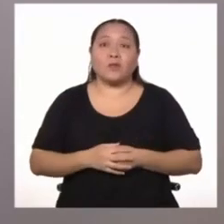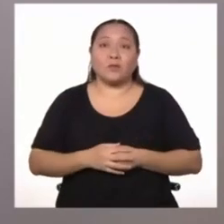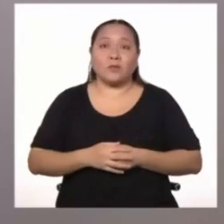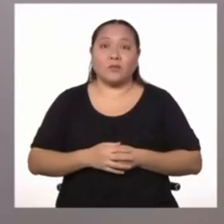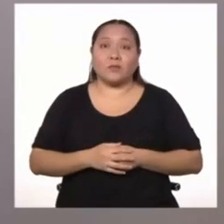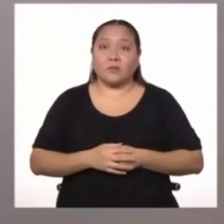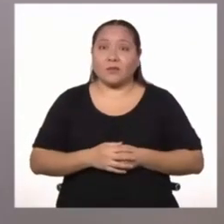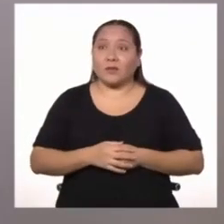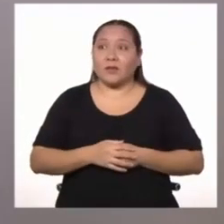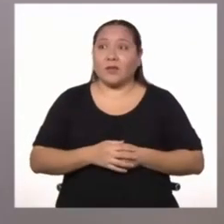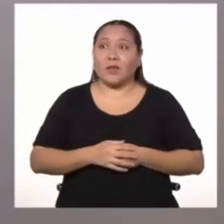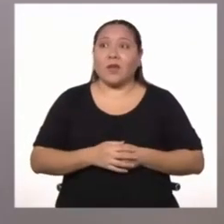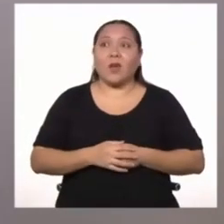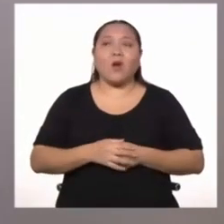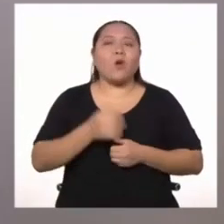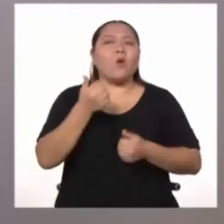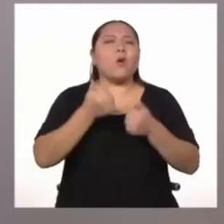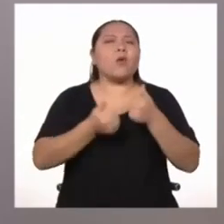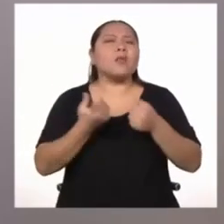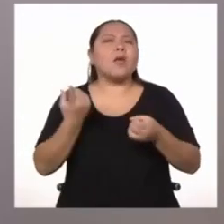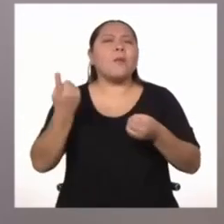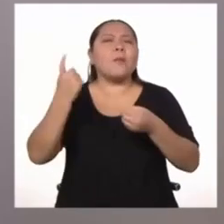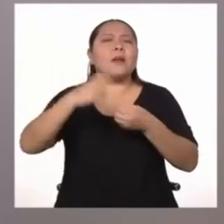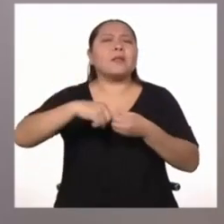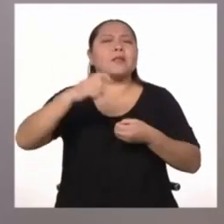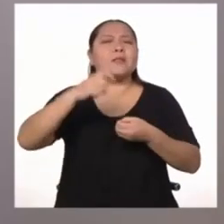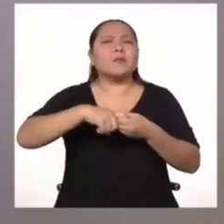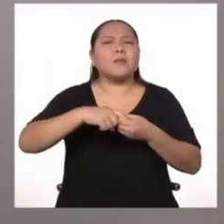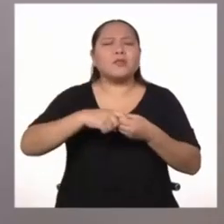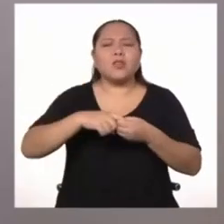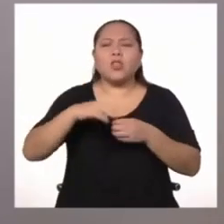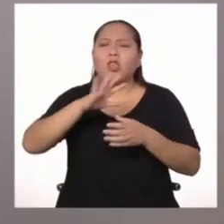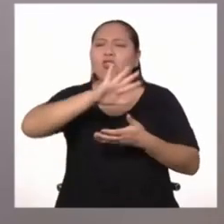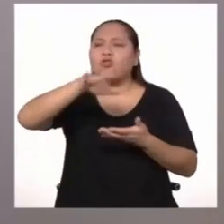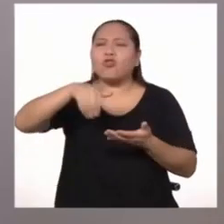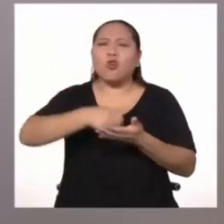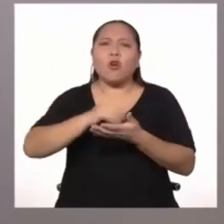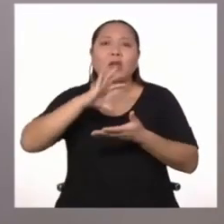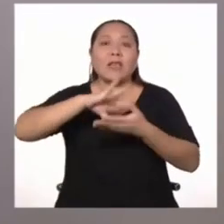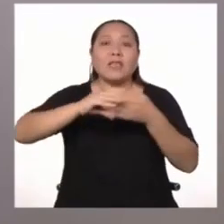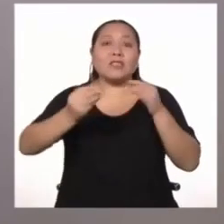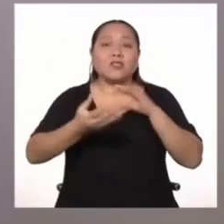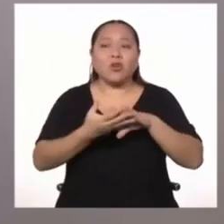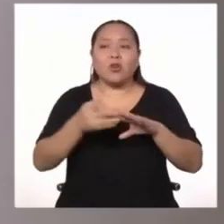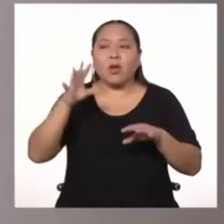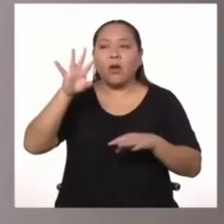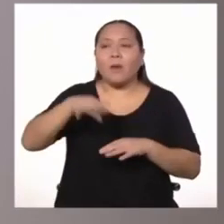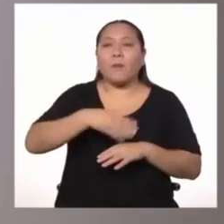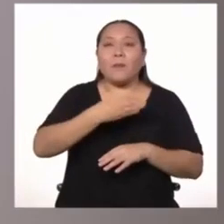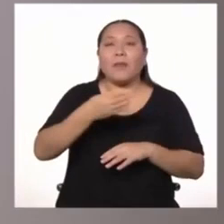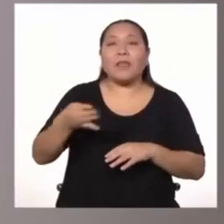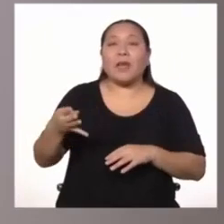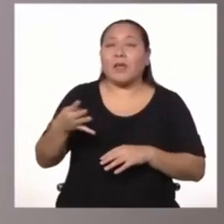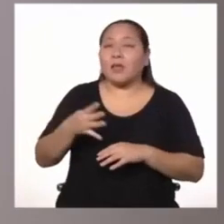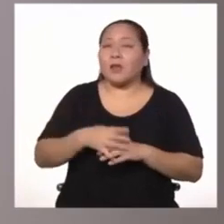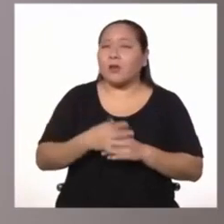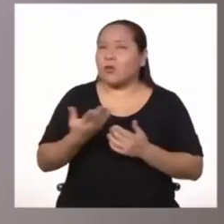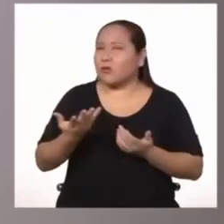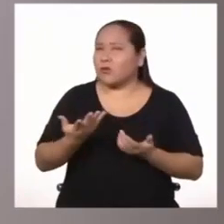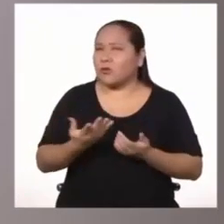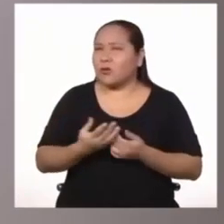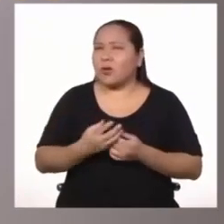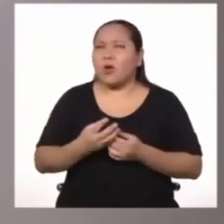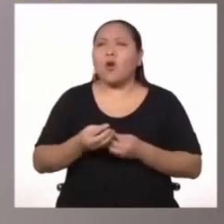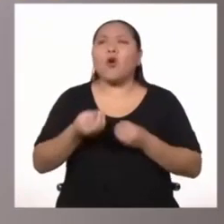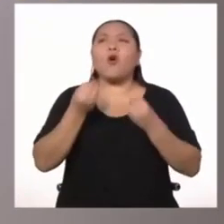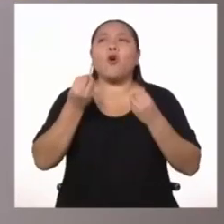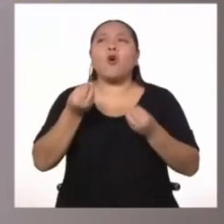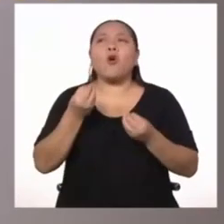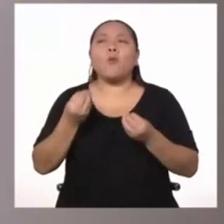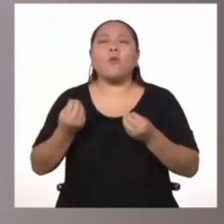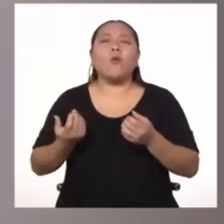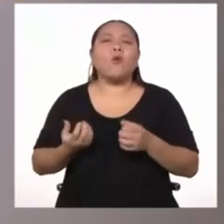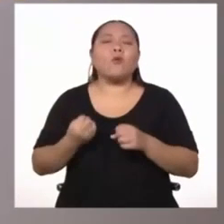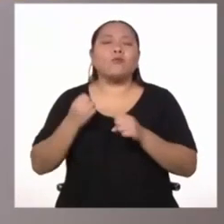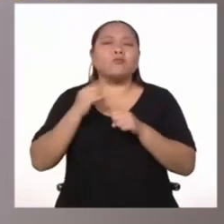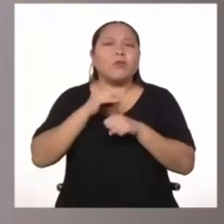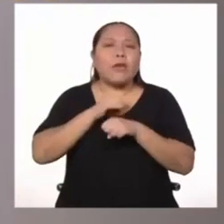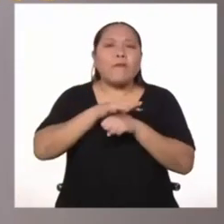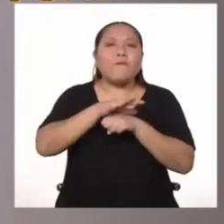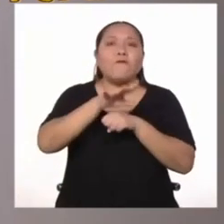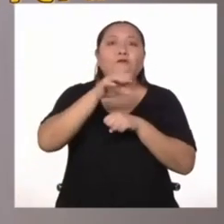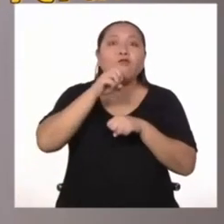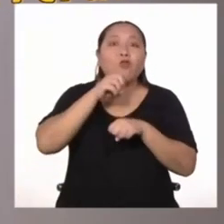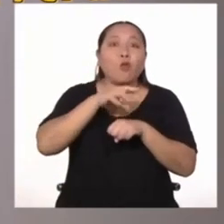¿Qué participación han tenido a lo largo de la historia los británicos o ingleses? ¿Qué influencia ha tenido la migración